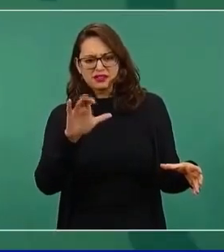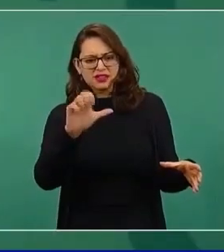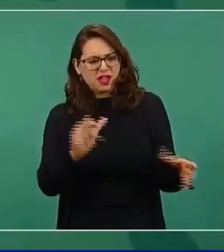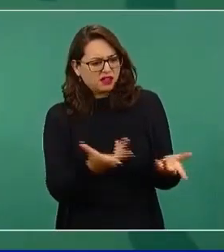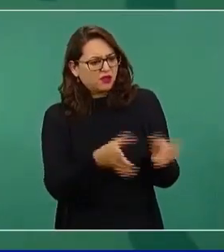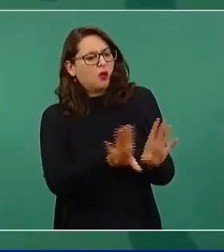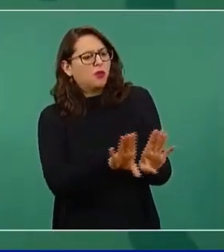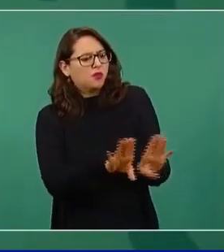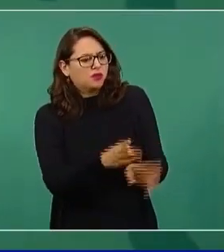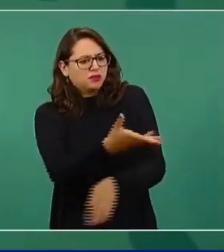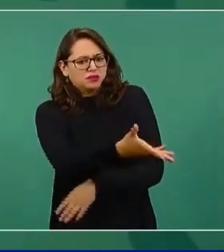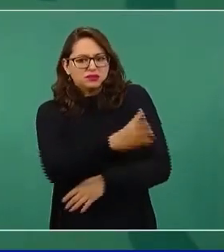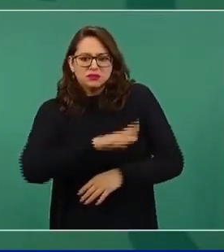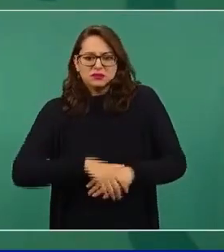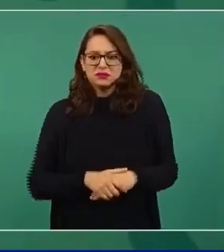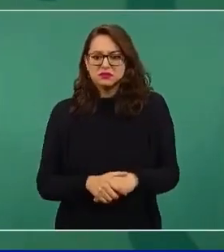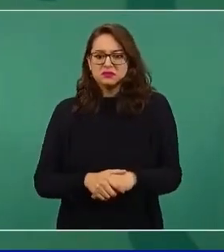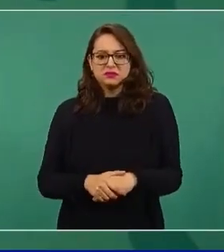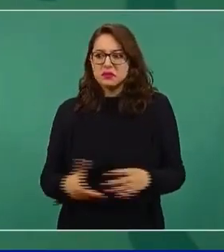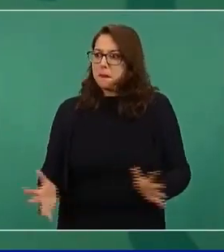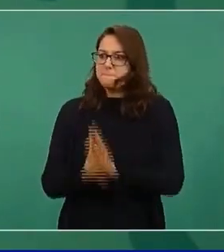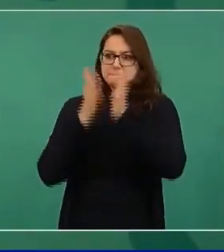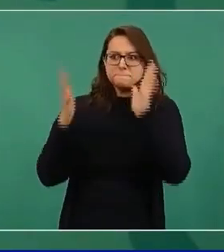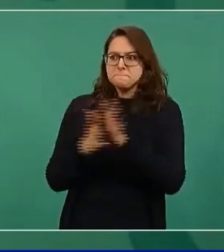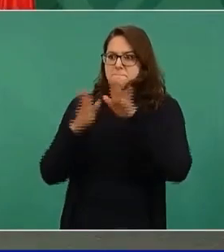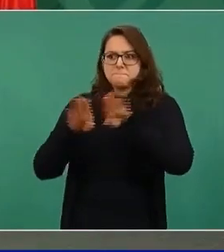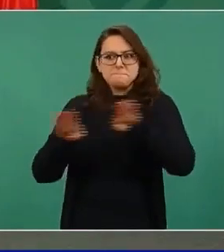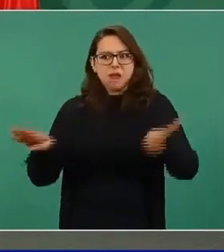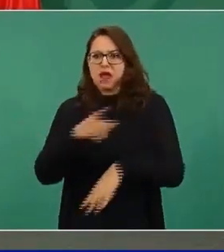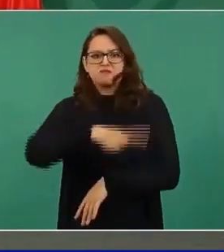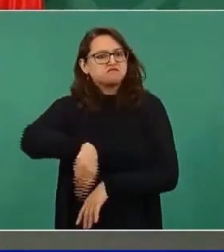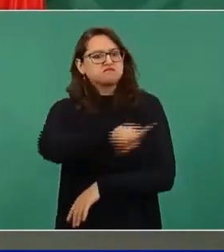no quieren participar.